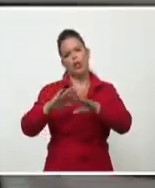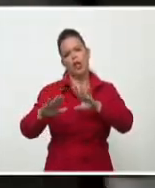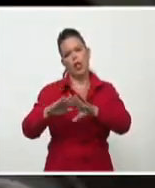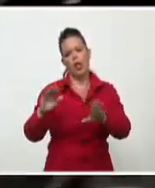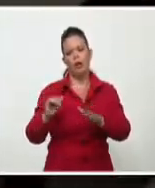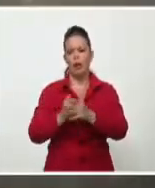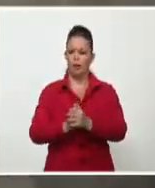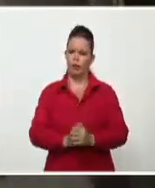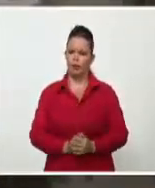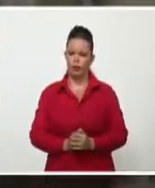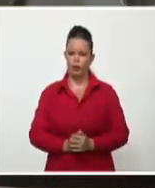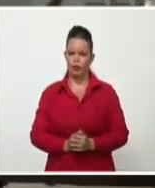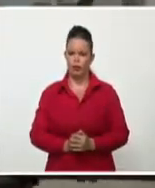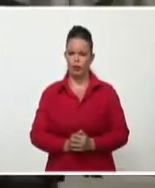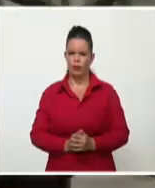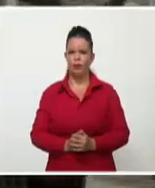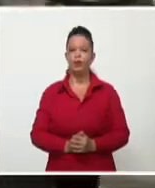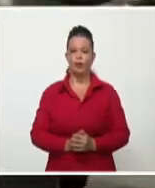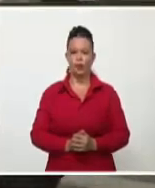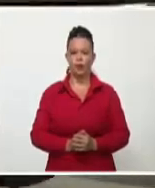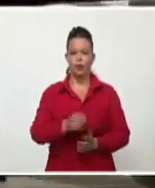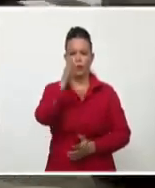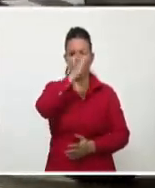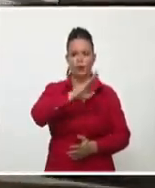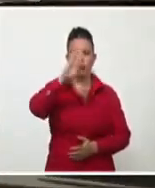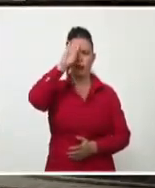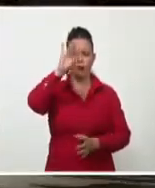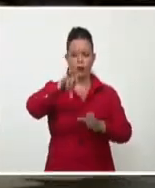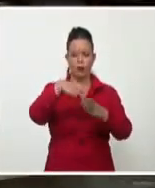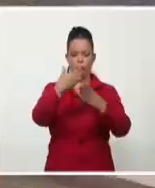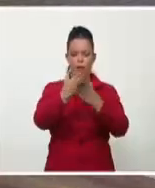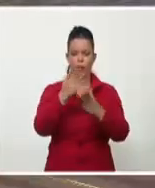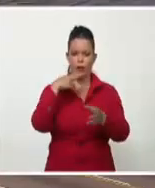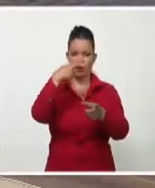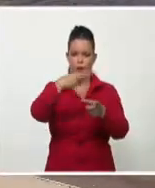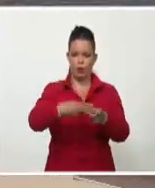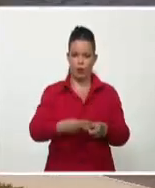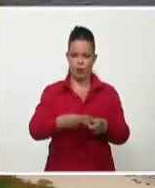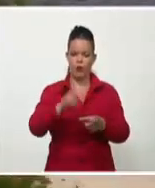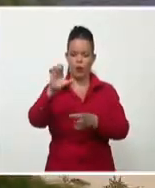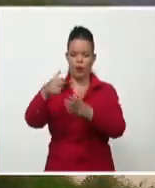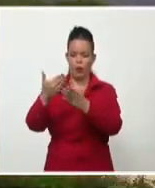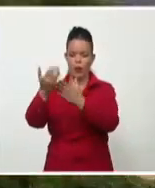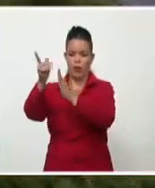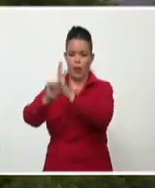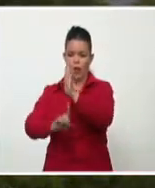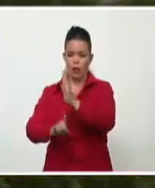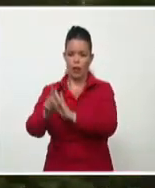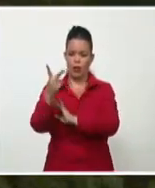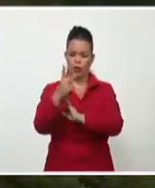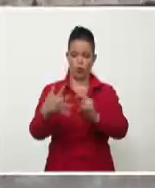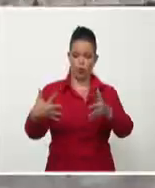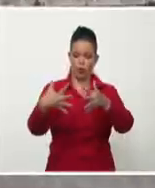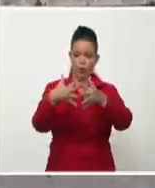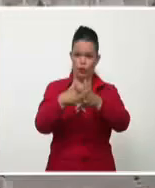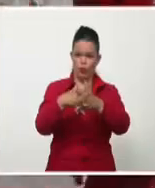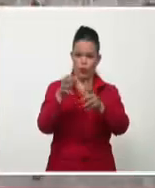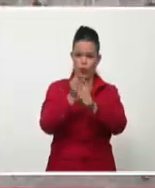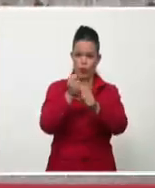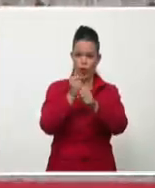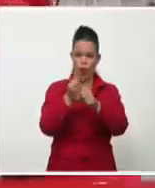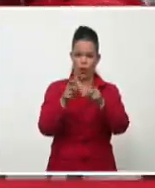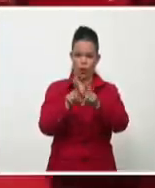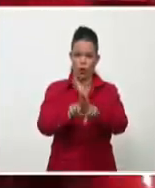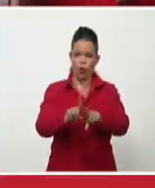de este reporte, la Unión Cuba Petróleo y el Sistema Eléctrico Nacional unen recursos y estrategias para asegurar